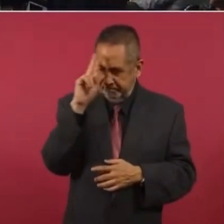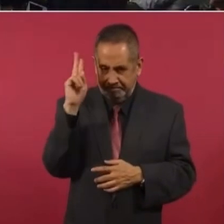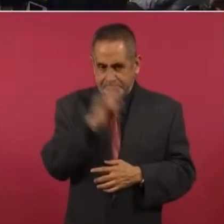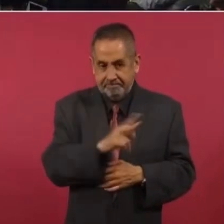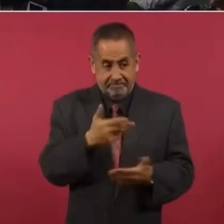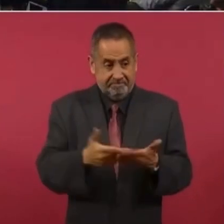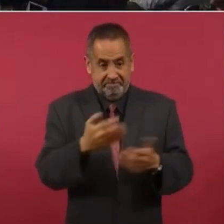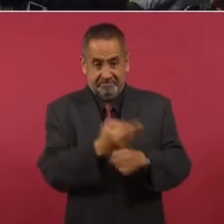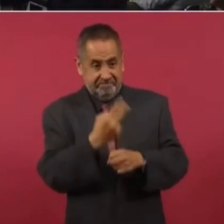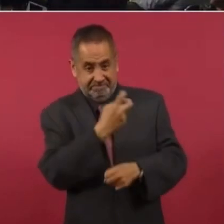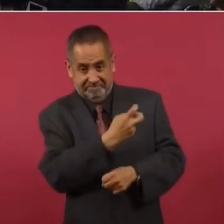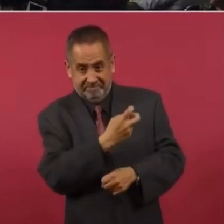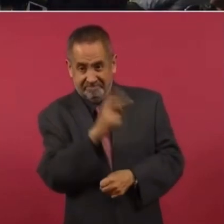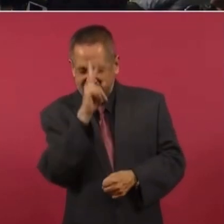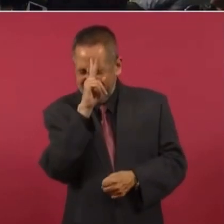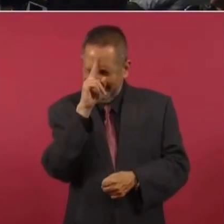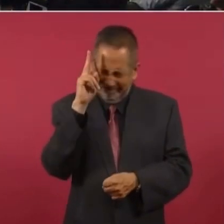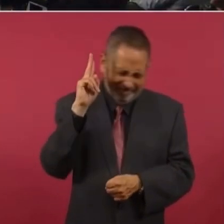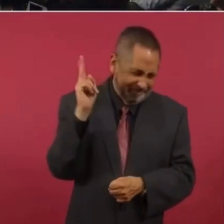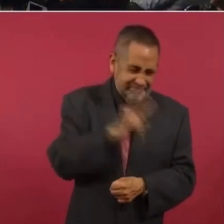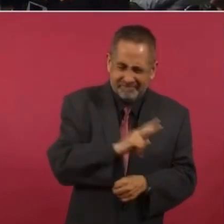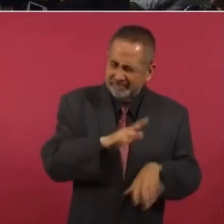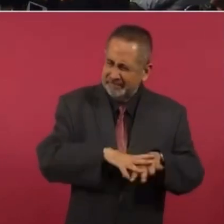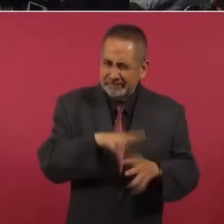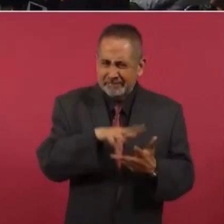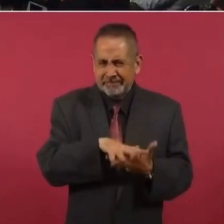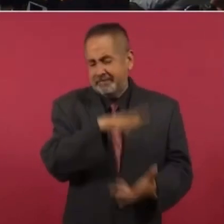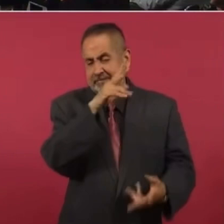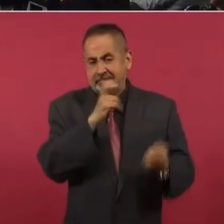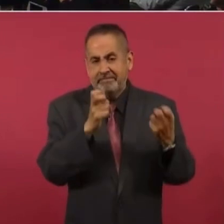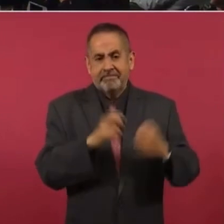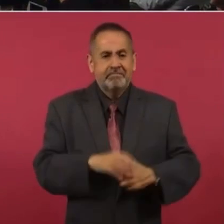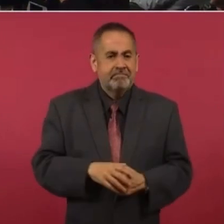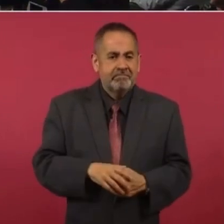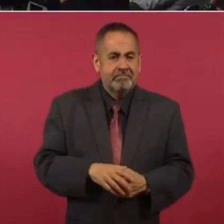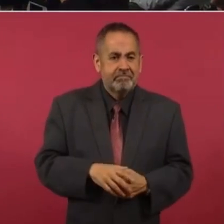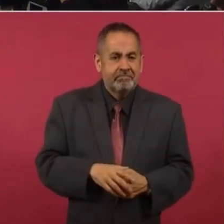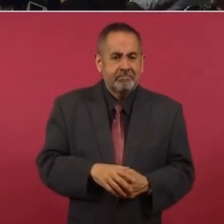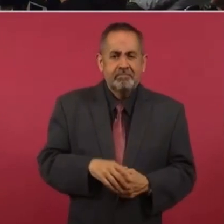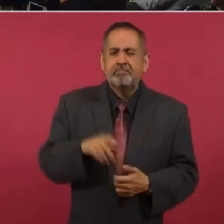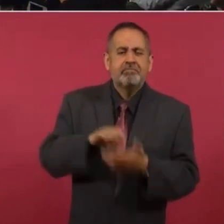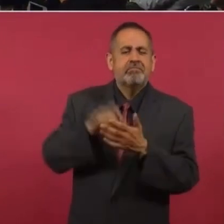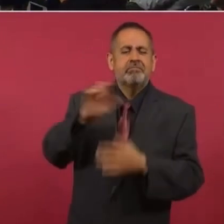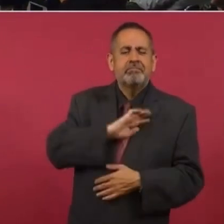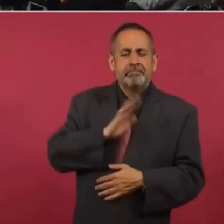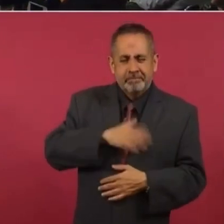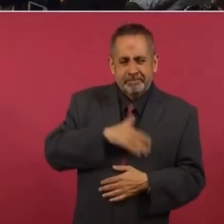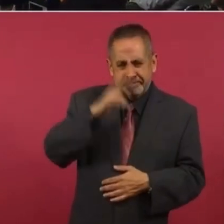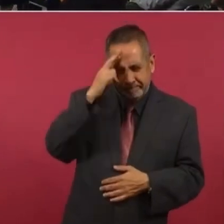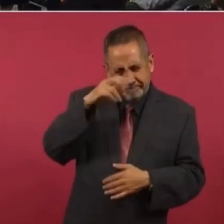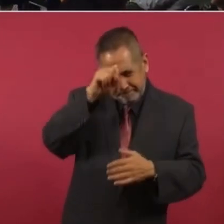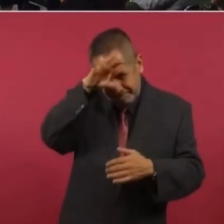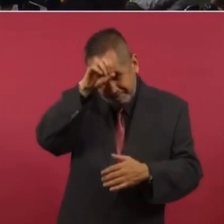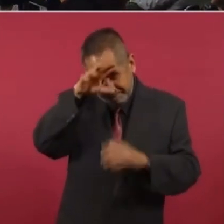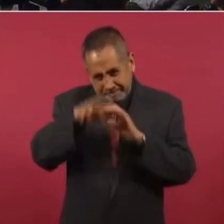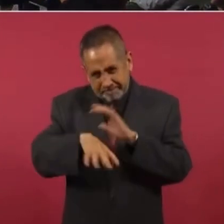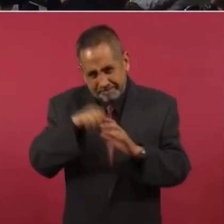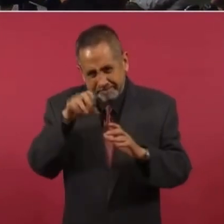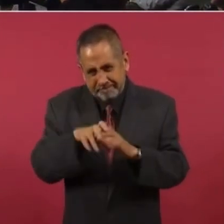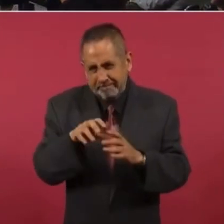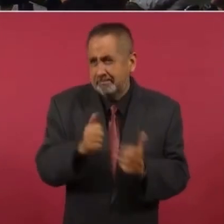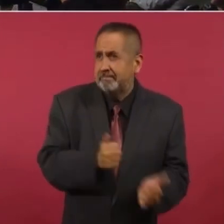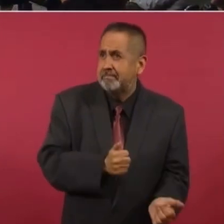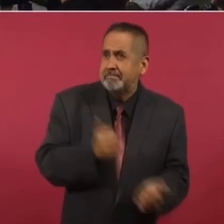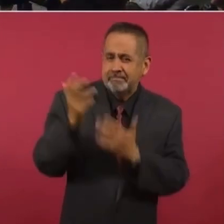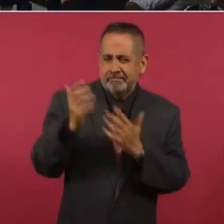nada, ni en la minería. ¿Cuánto se llevaron? Se ha hecho el